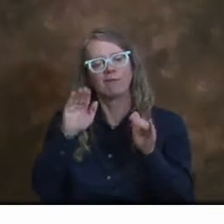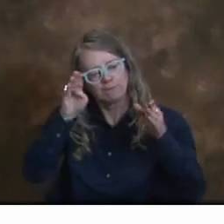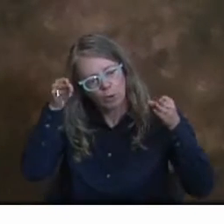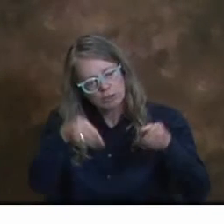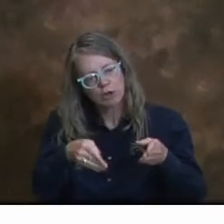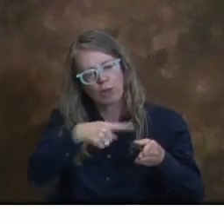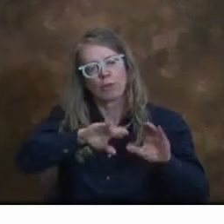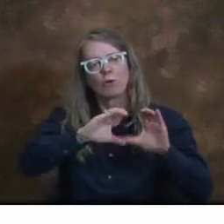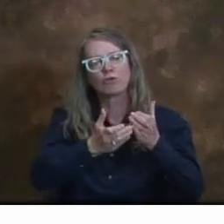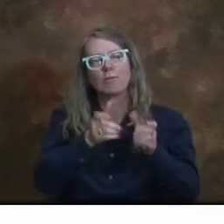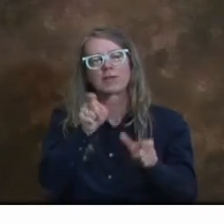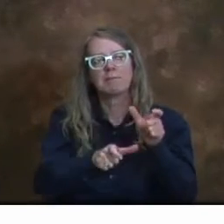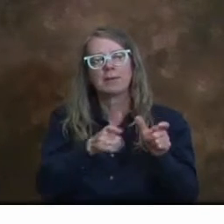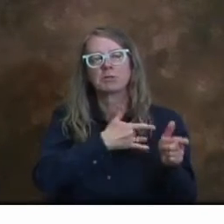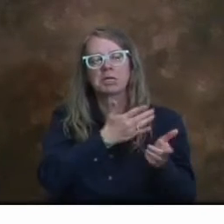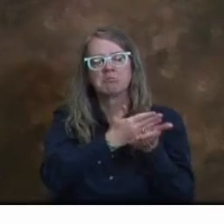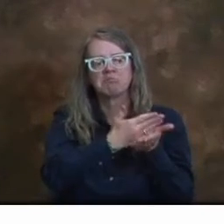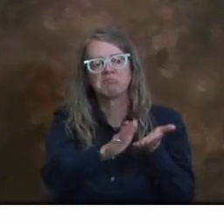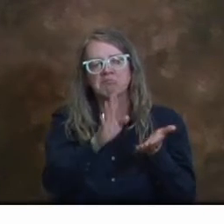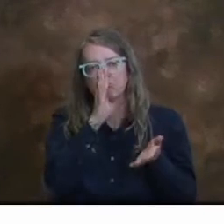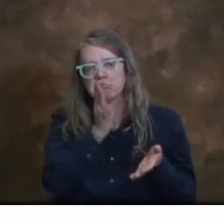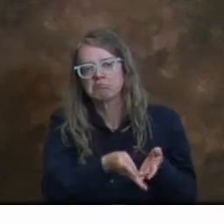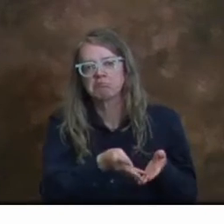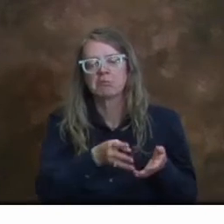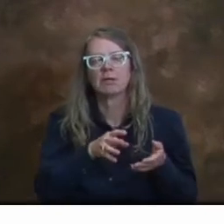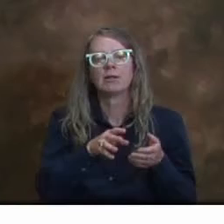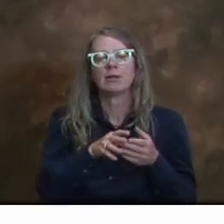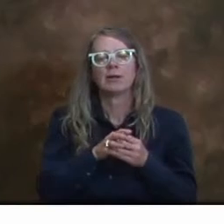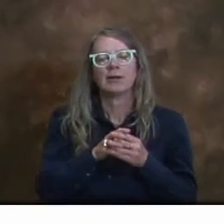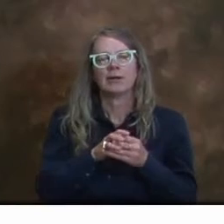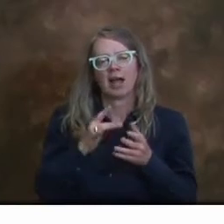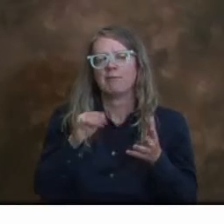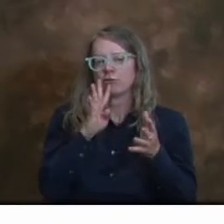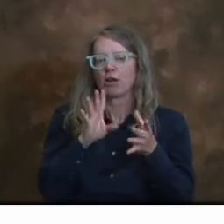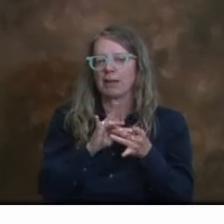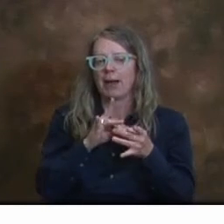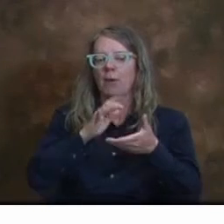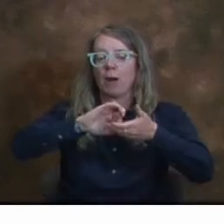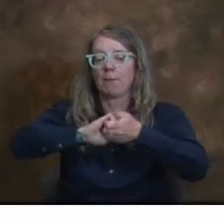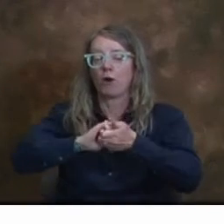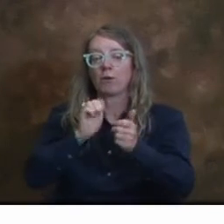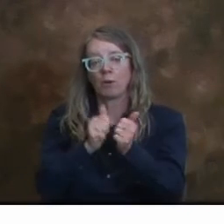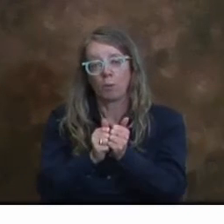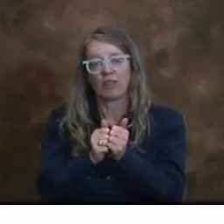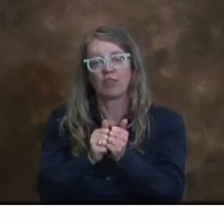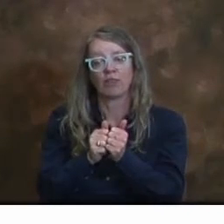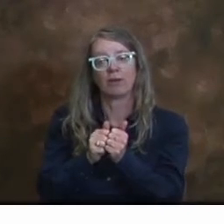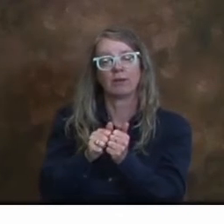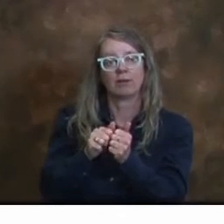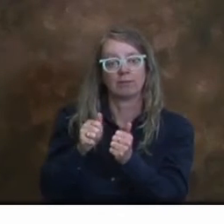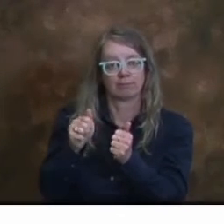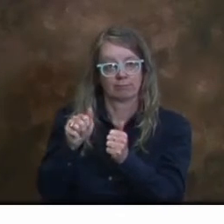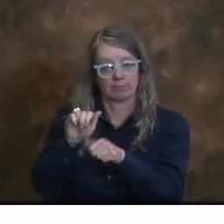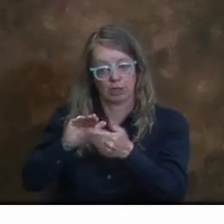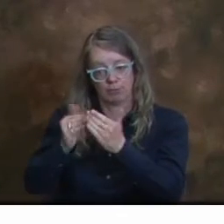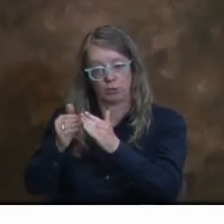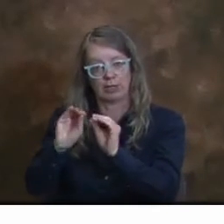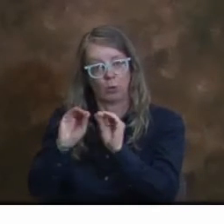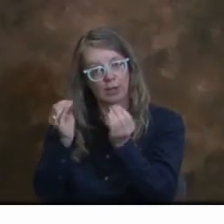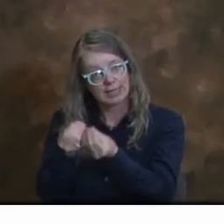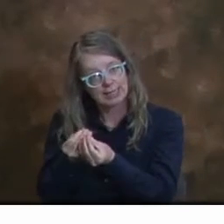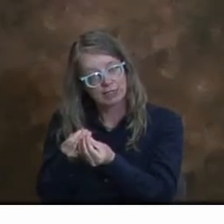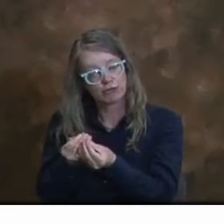esfuerzos a través de una lente de equidad en el alcance comunitario, asociándonos con trabajadores de salud de la comunidad